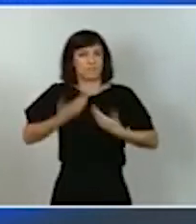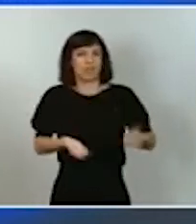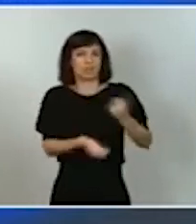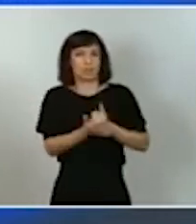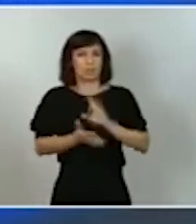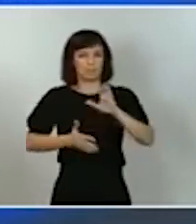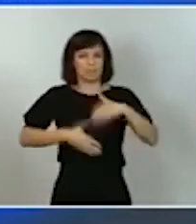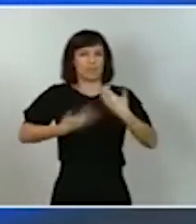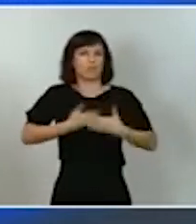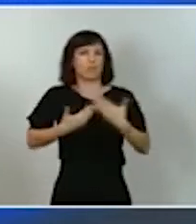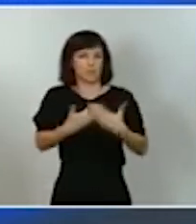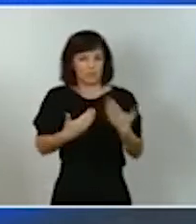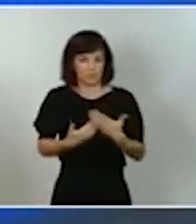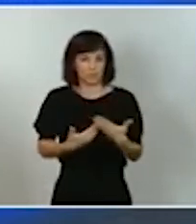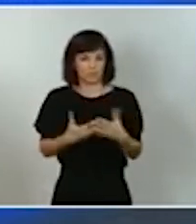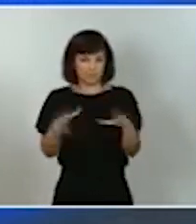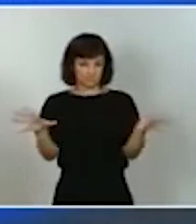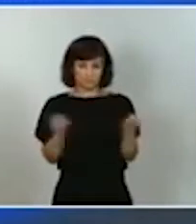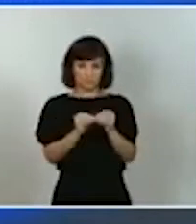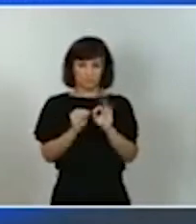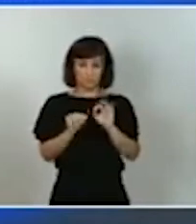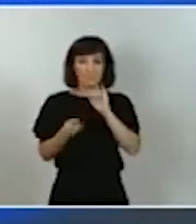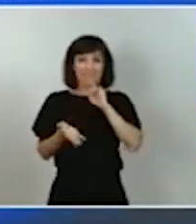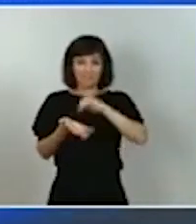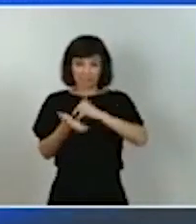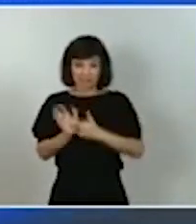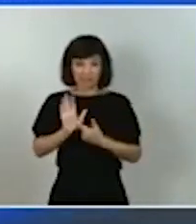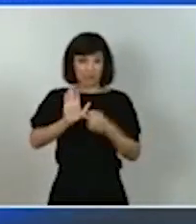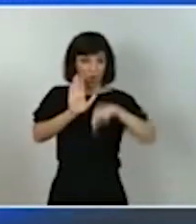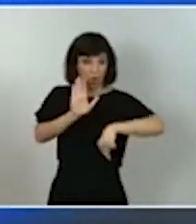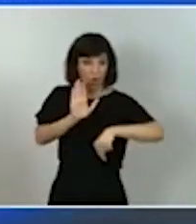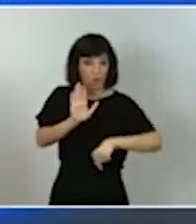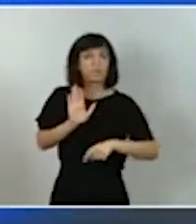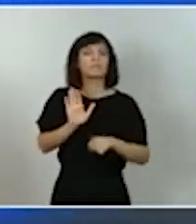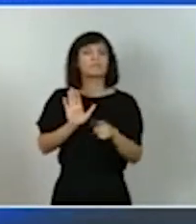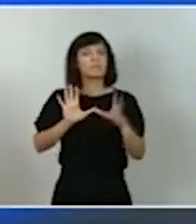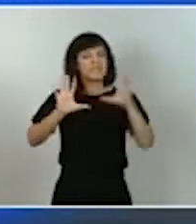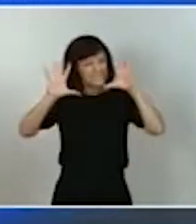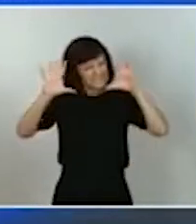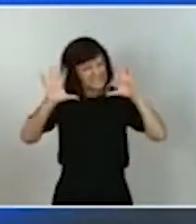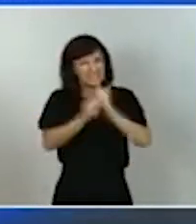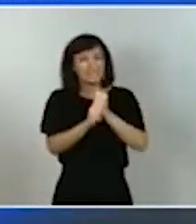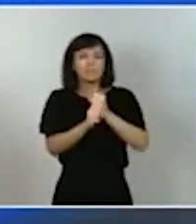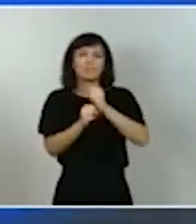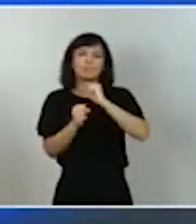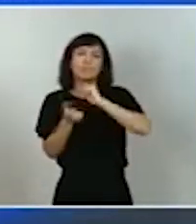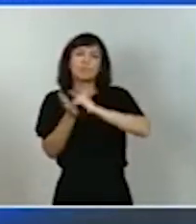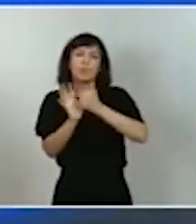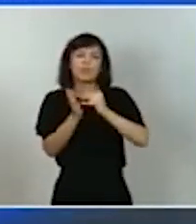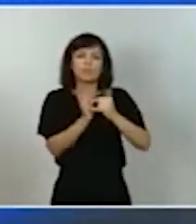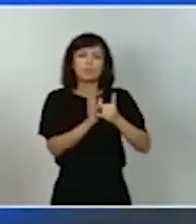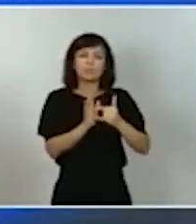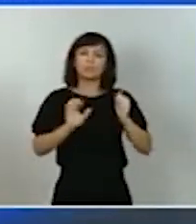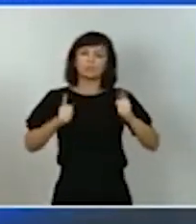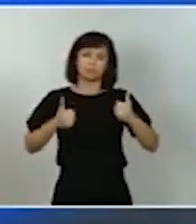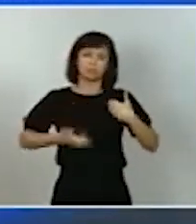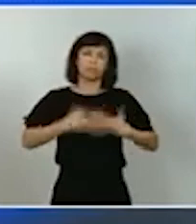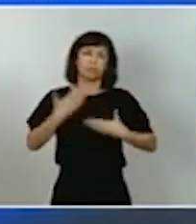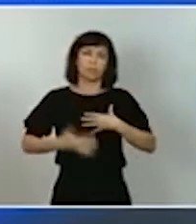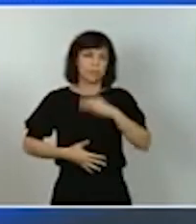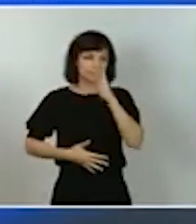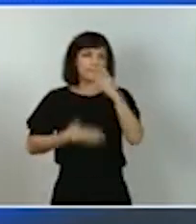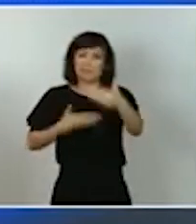Es decir, en el plan que les presentamos hoy, vamos a concentrarnos en proyectos que se podrán poner en marcha en los próximos tres años,